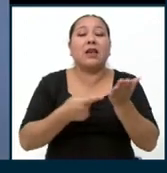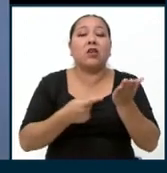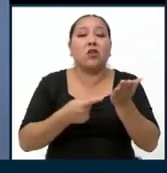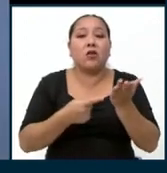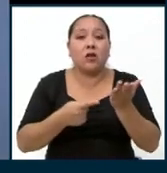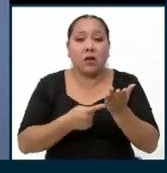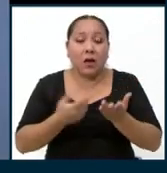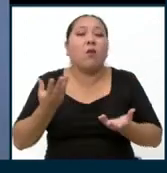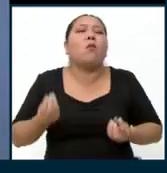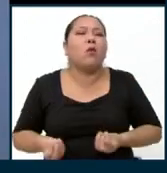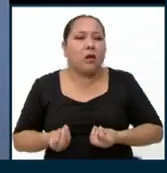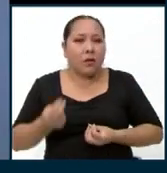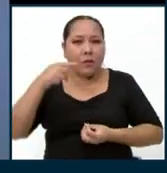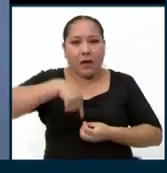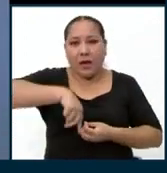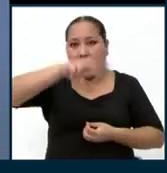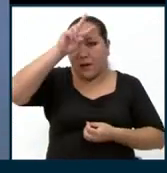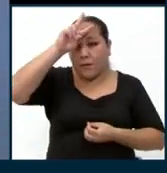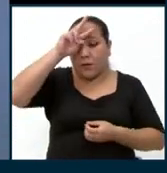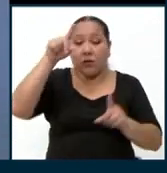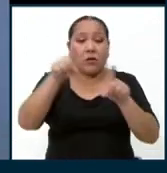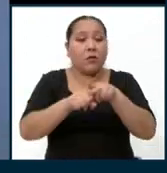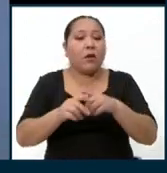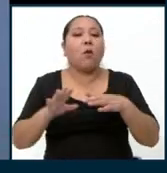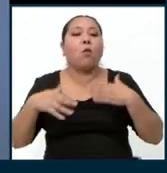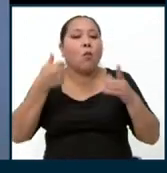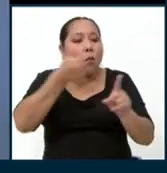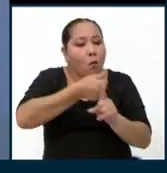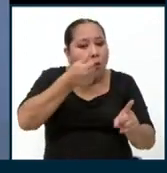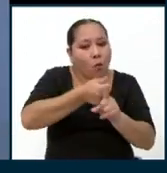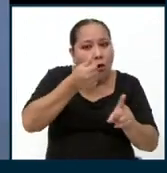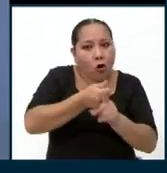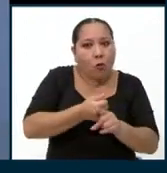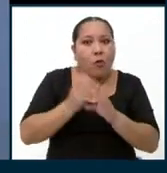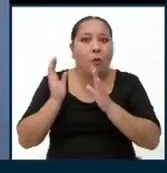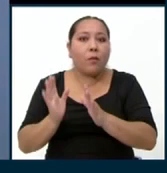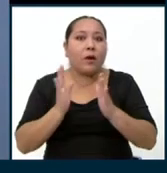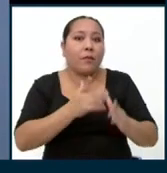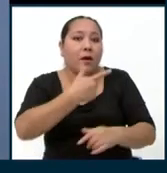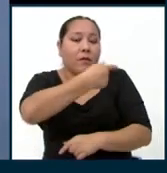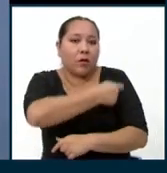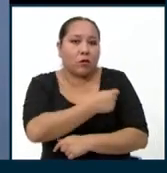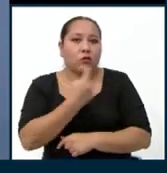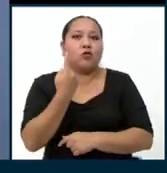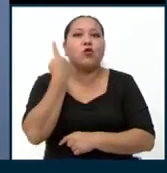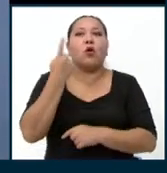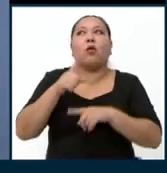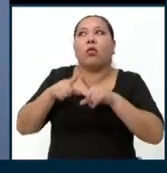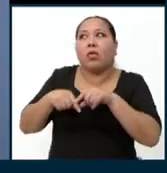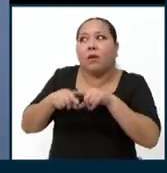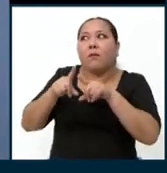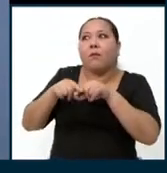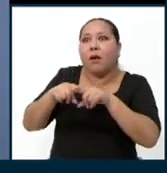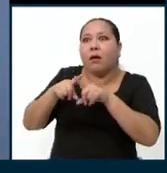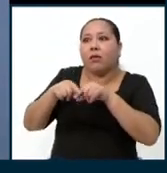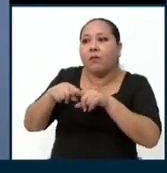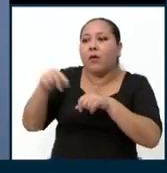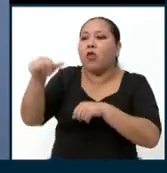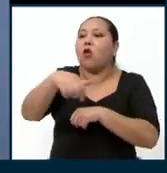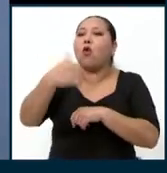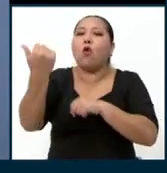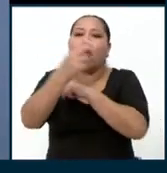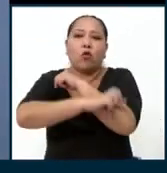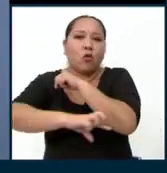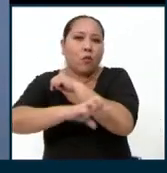¿para qué? Para que el Perú pueda producir sus propias vacunas. Y no dependamos única y exclusivamente de lo que puedan hacer otros